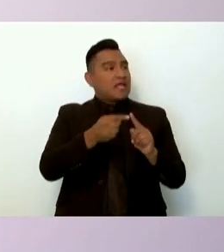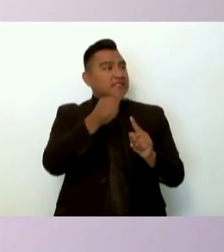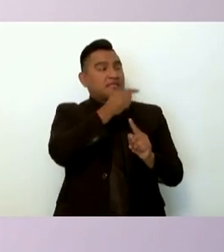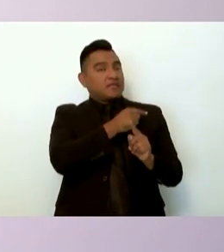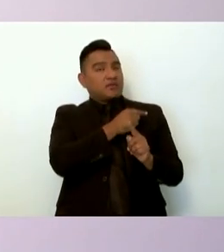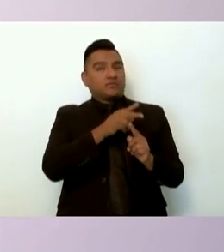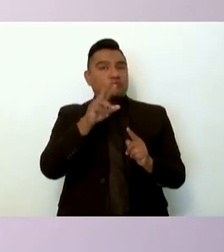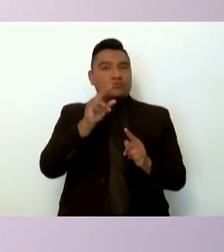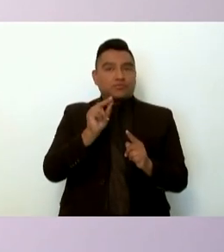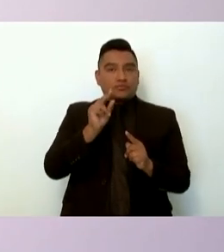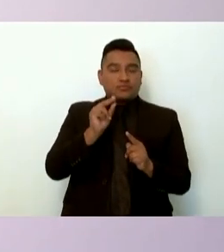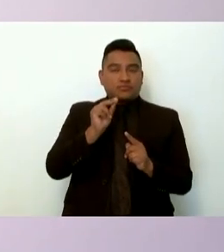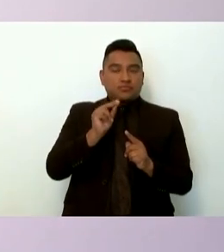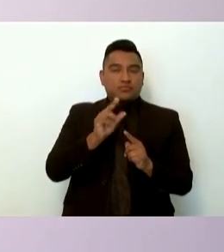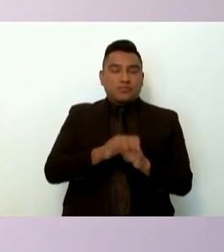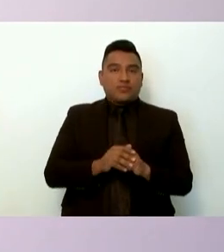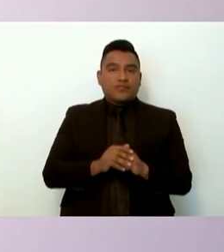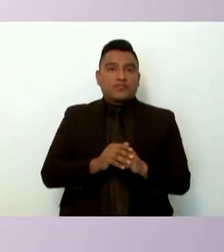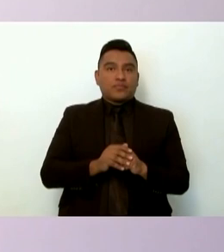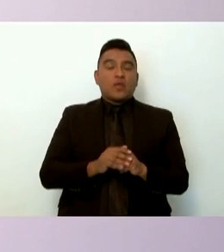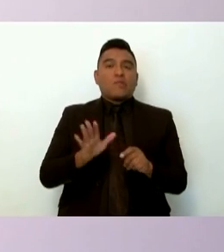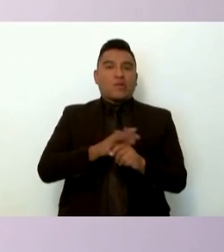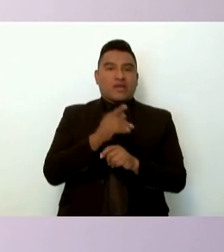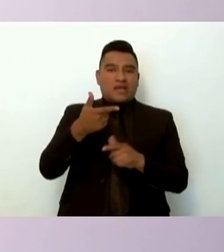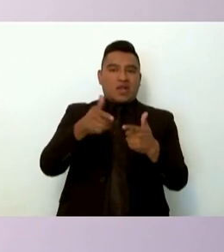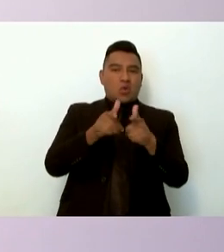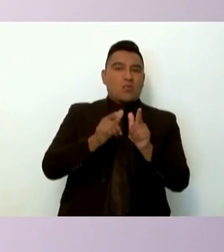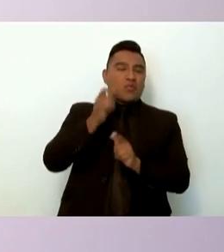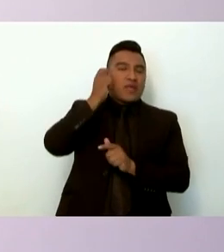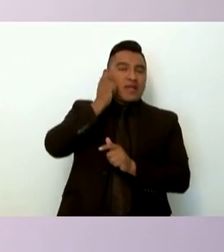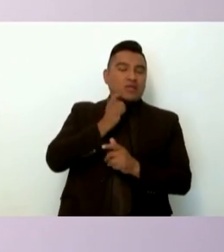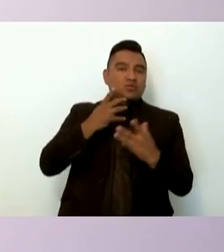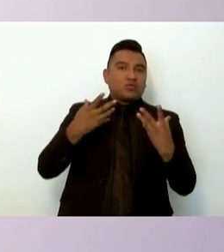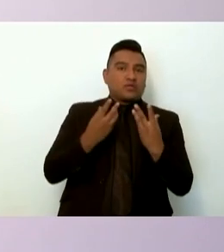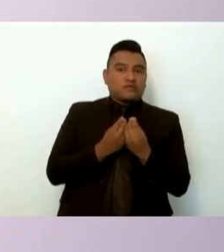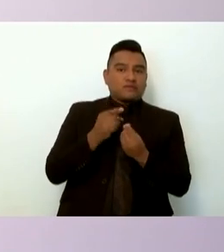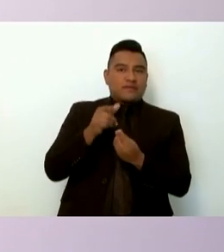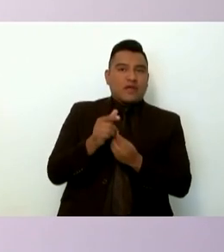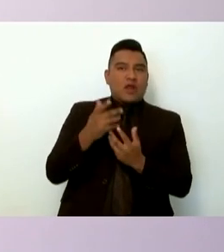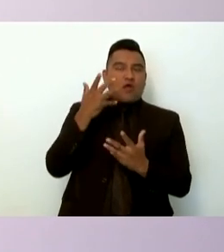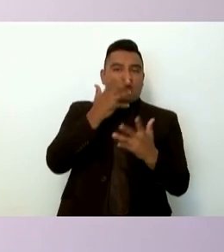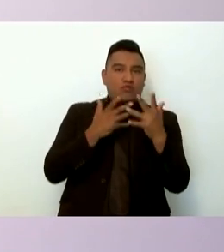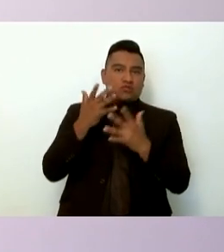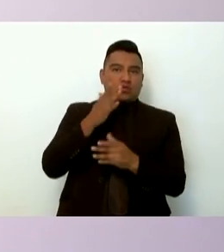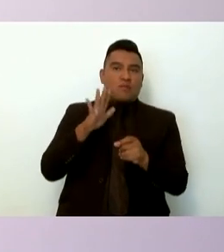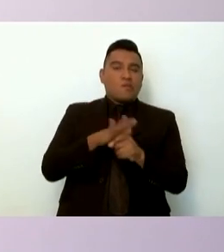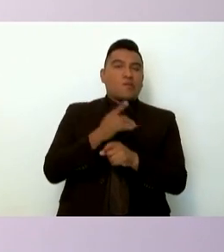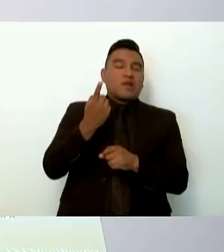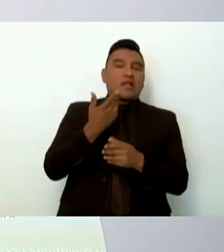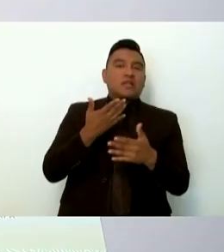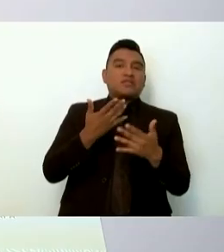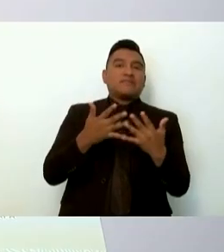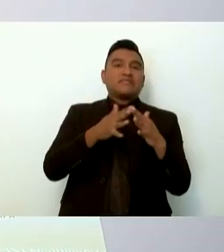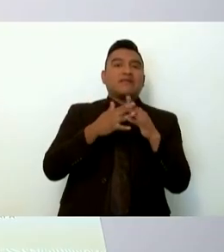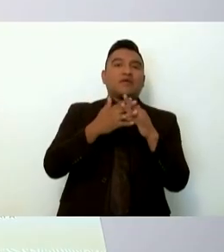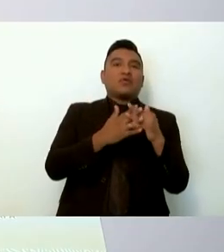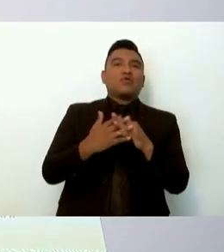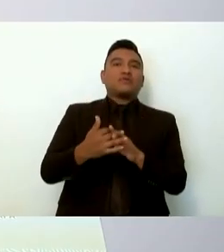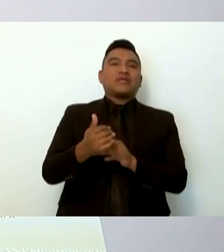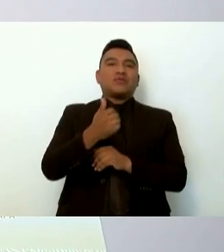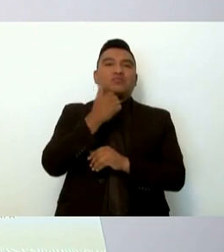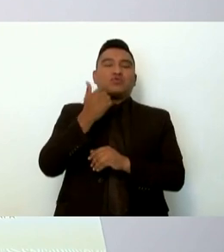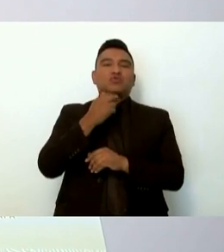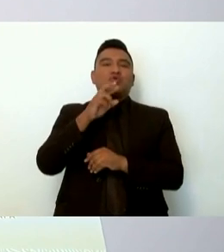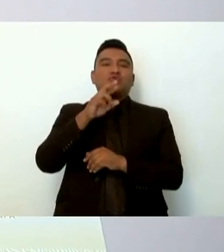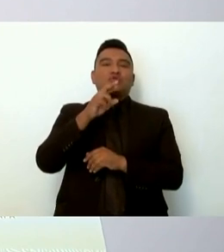ver respecto a una confusión en Guerreros Unidos por la supuesta infiltración de los rojos entre los estudiantes de Ayotzinapa